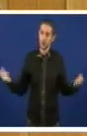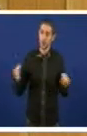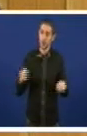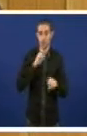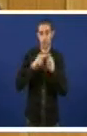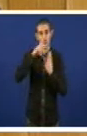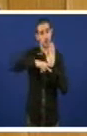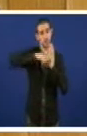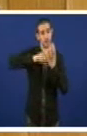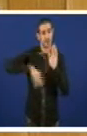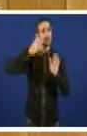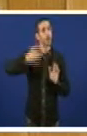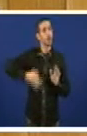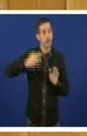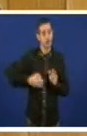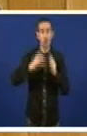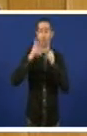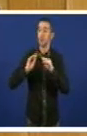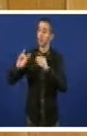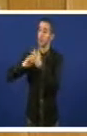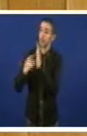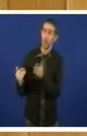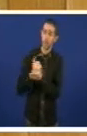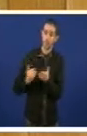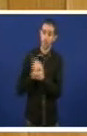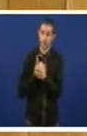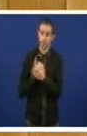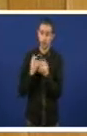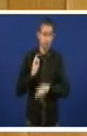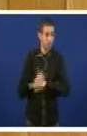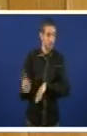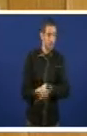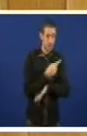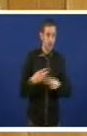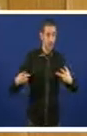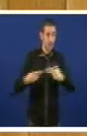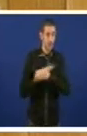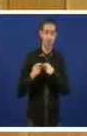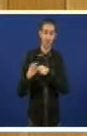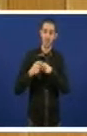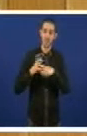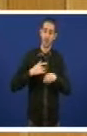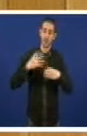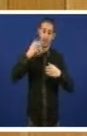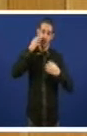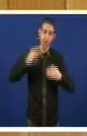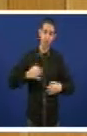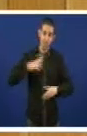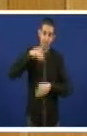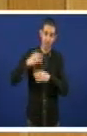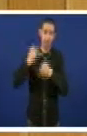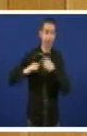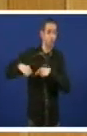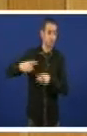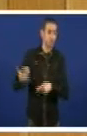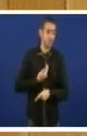E cando esa súa austeridade fai que se recorte medidas de seguridade sanitaria temos as consecuencias que